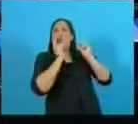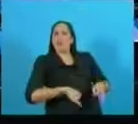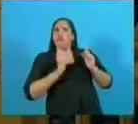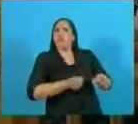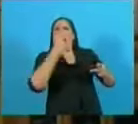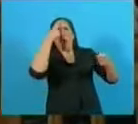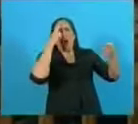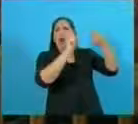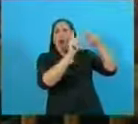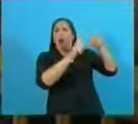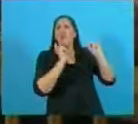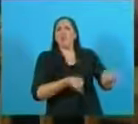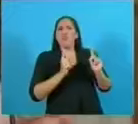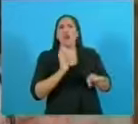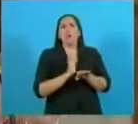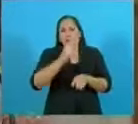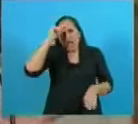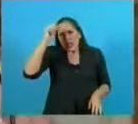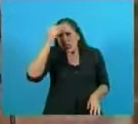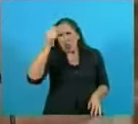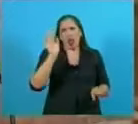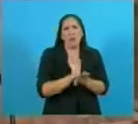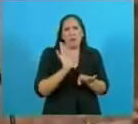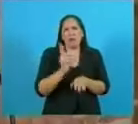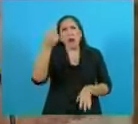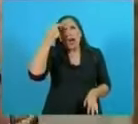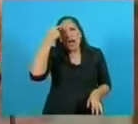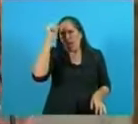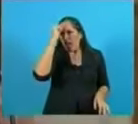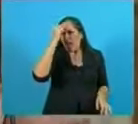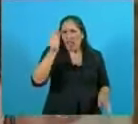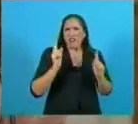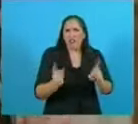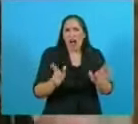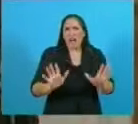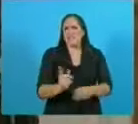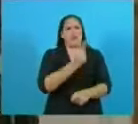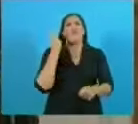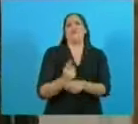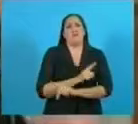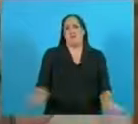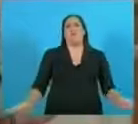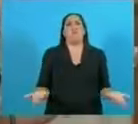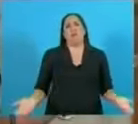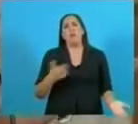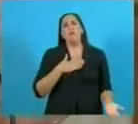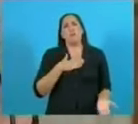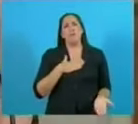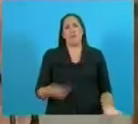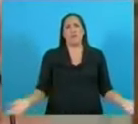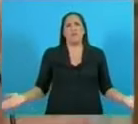intelectualmente, tan chiquito de cabeza y de neurona. Por favor, por favor,